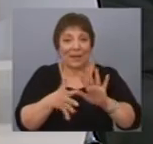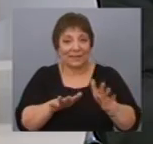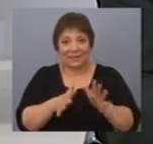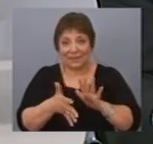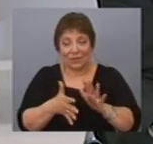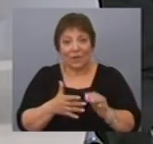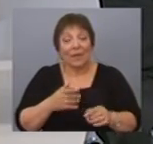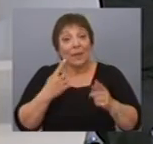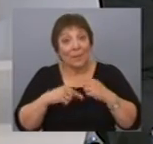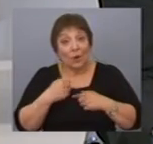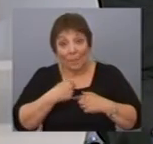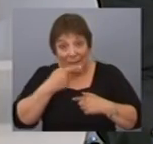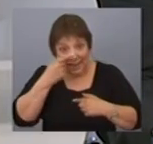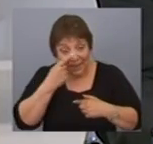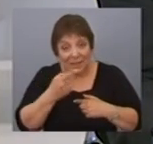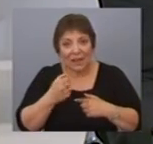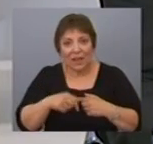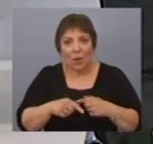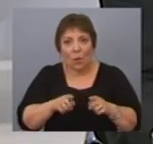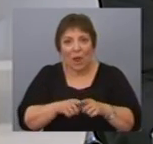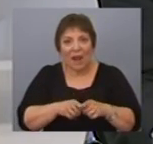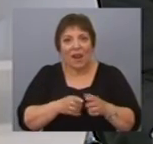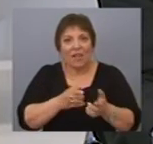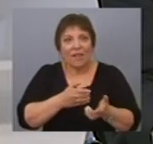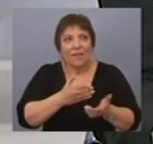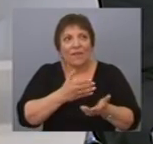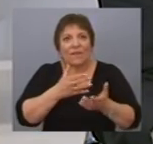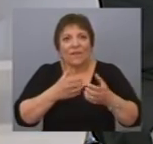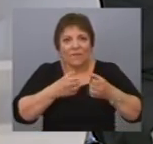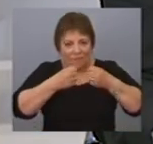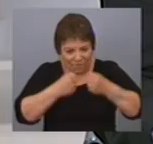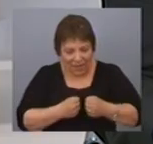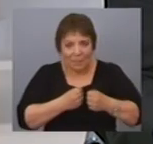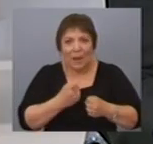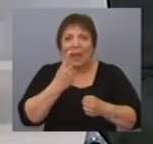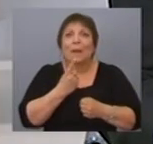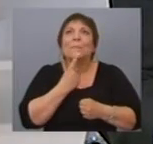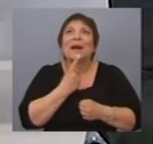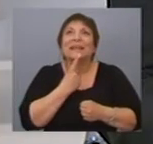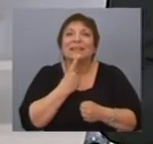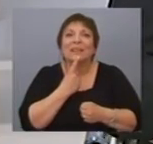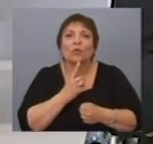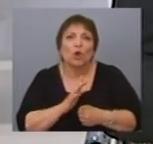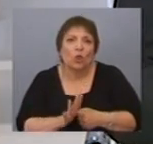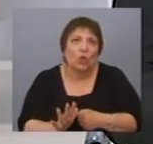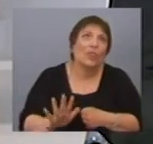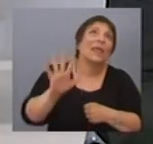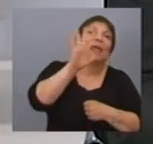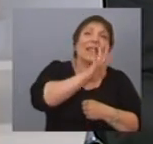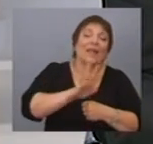es que el Frente Amplio se afirma como el partido nacional, dicho de